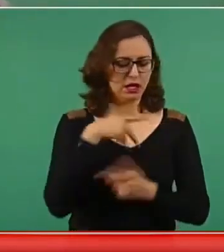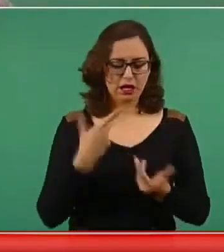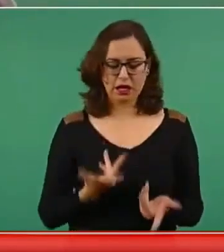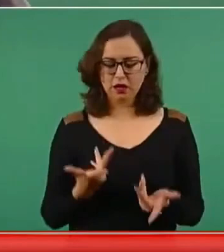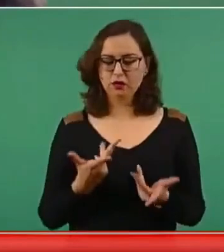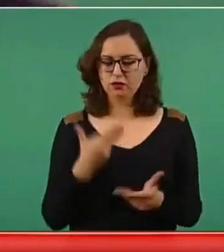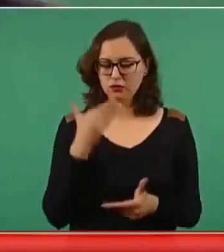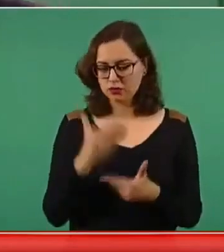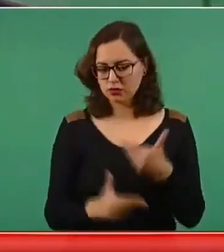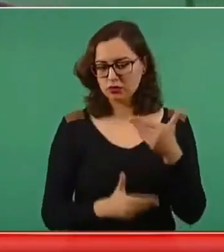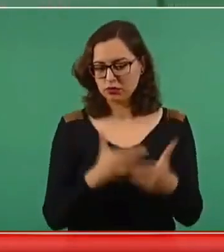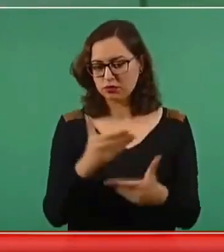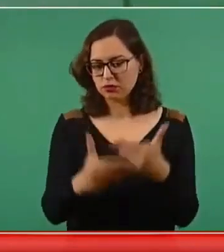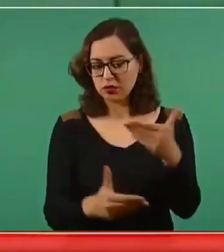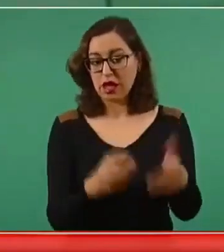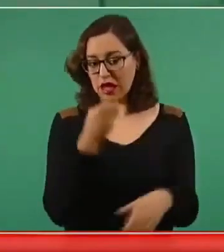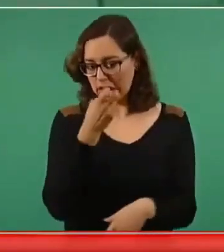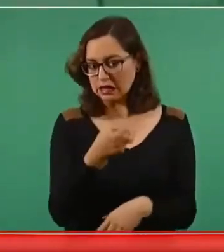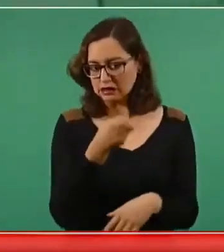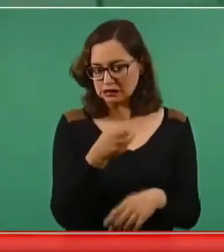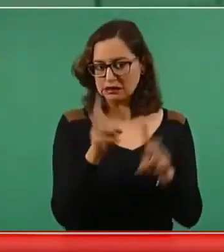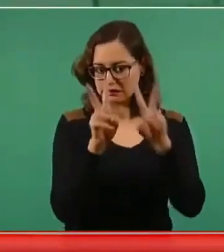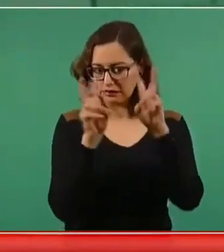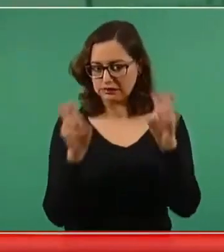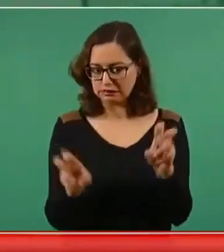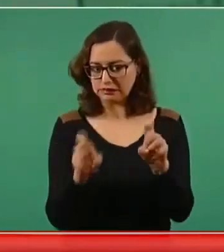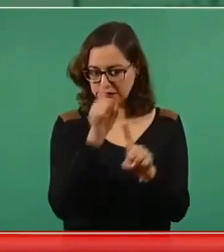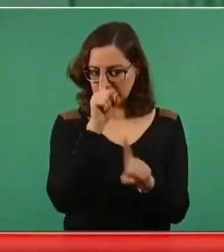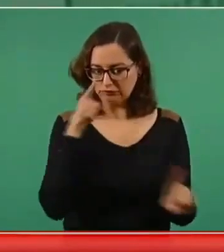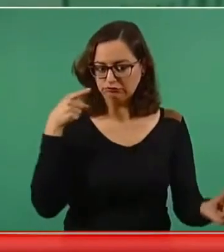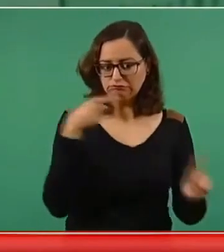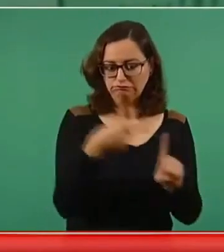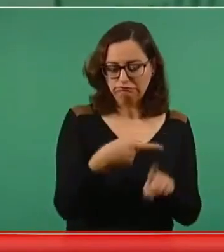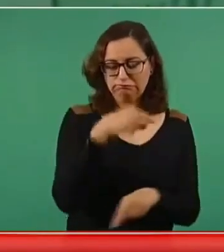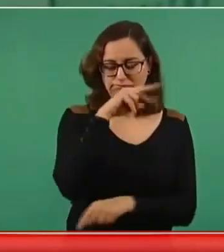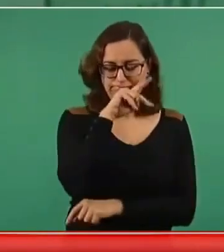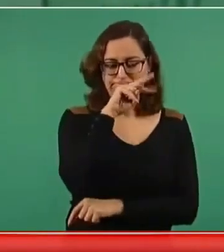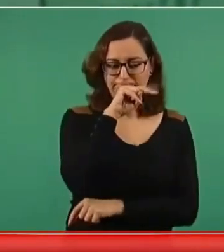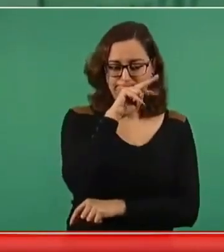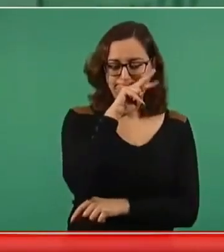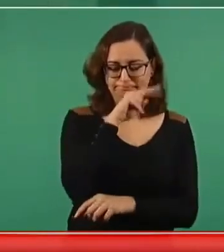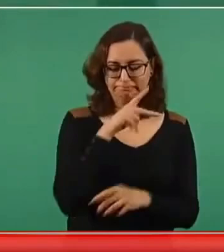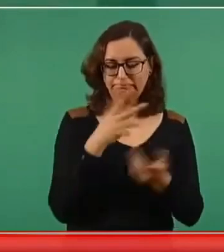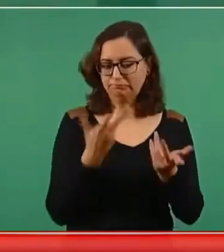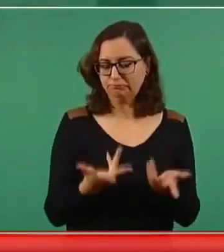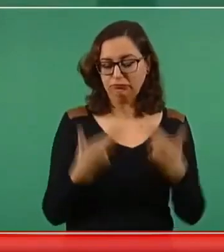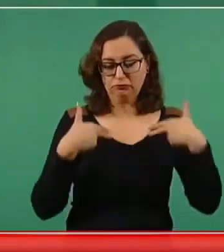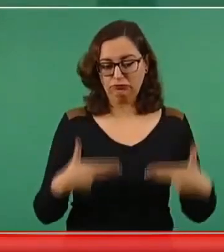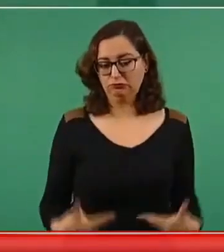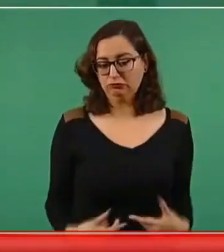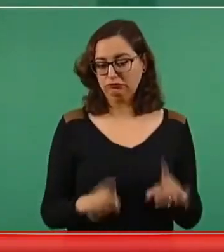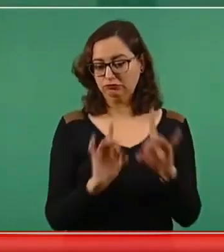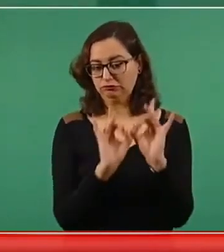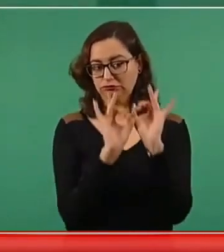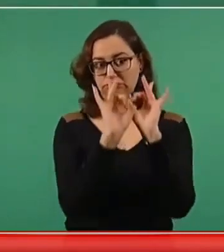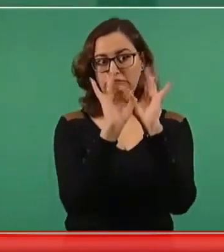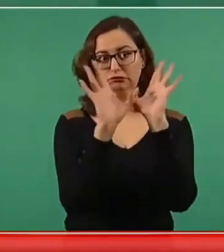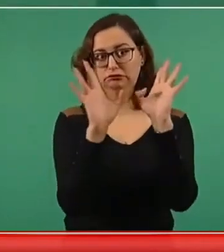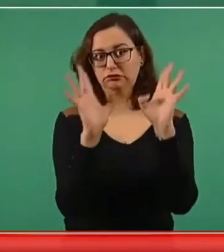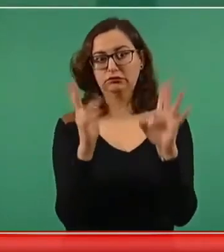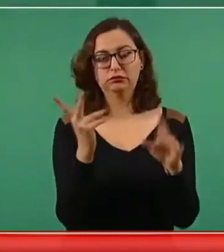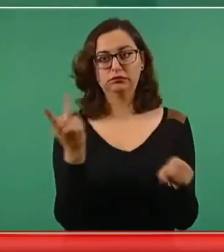padecer los seres humanos, todo lo que